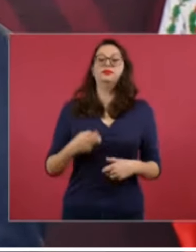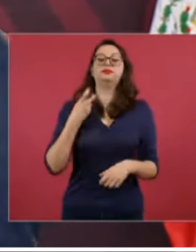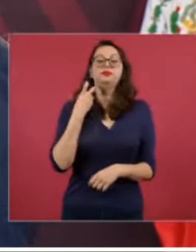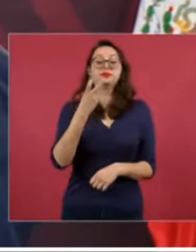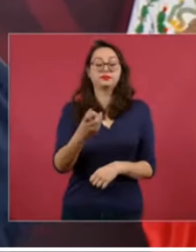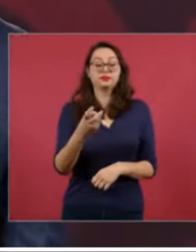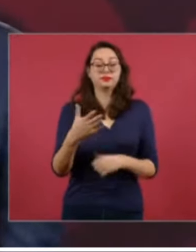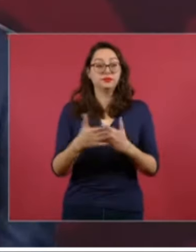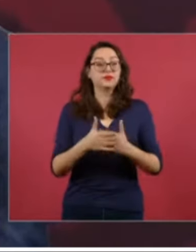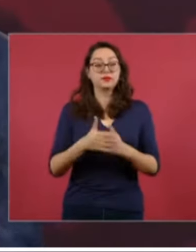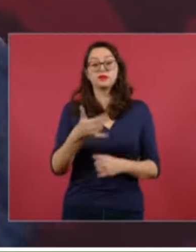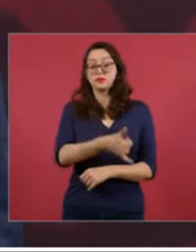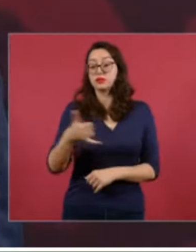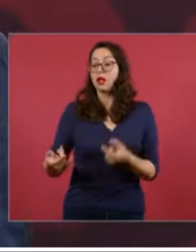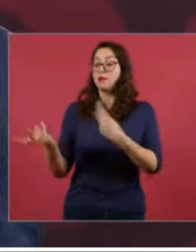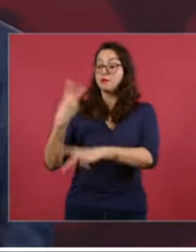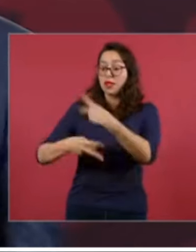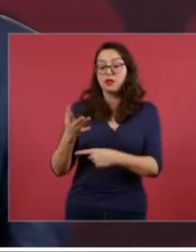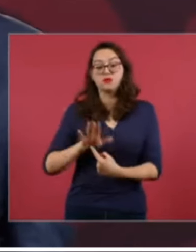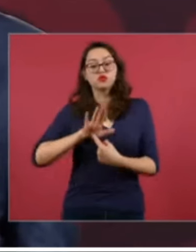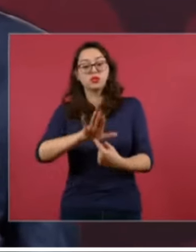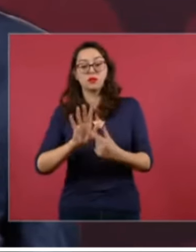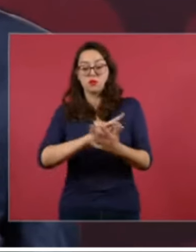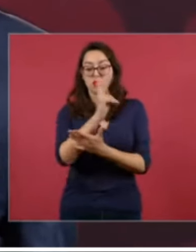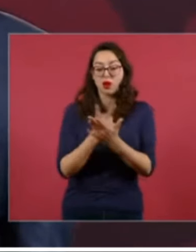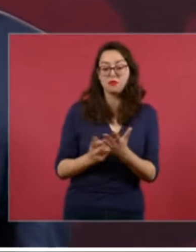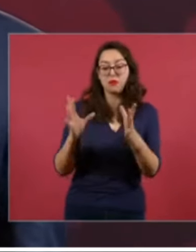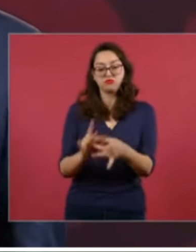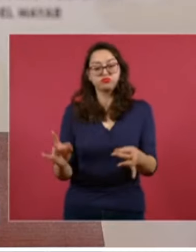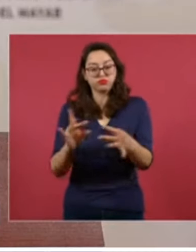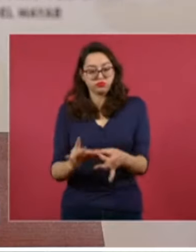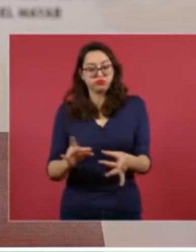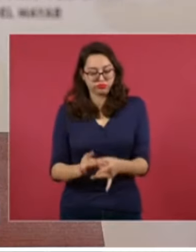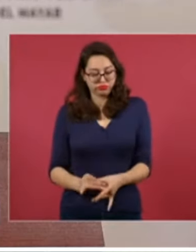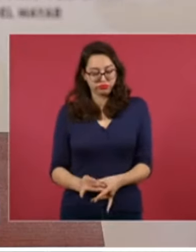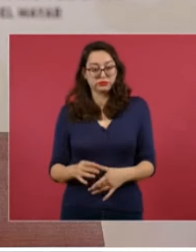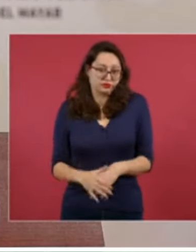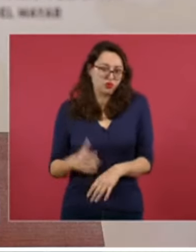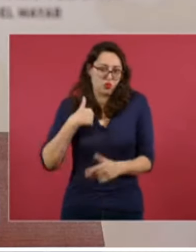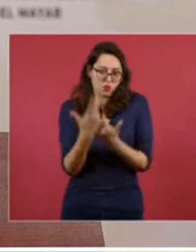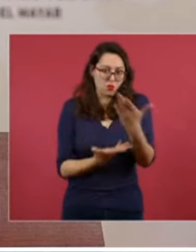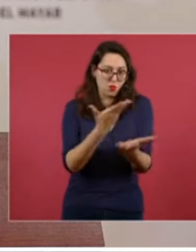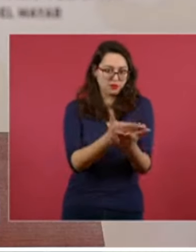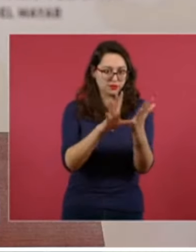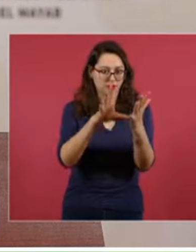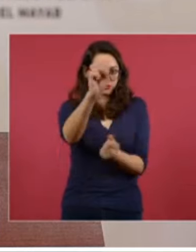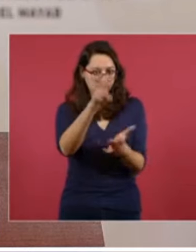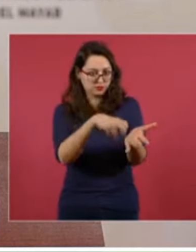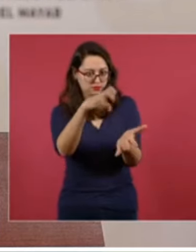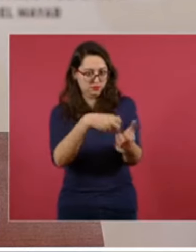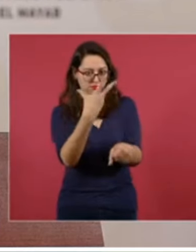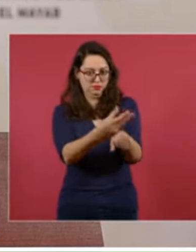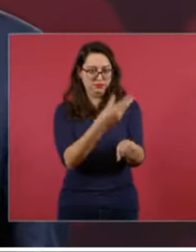reformas a la Constitución que estoy proponiendo. Entonces, esto tiene un efecto